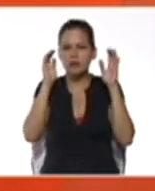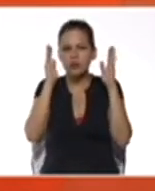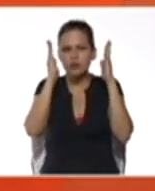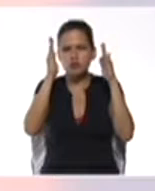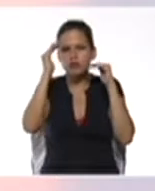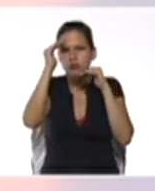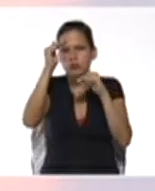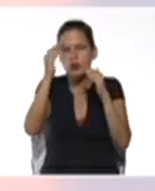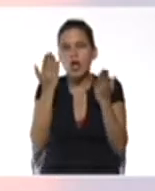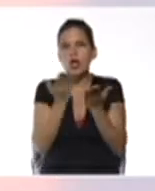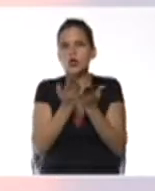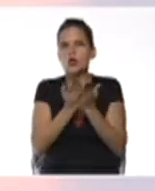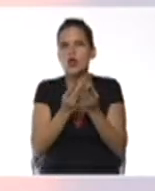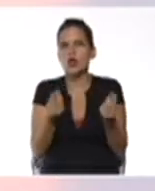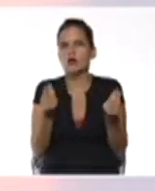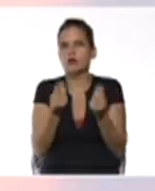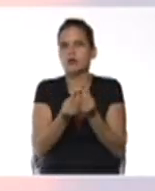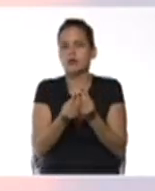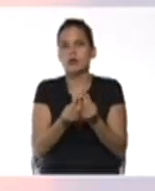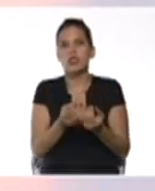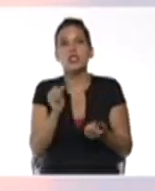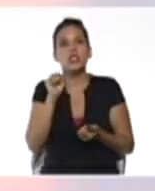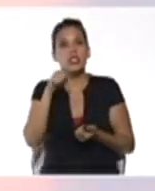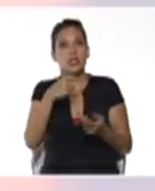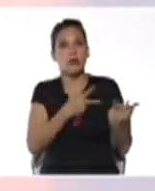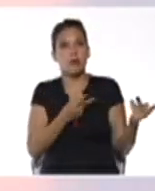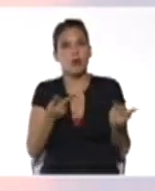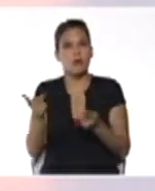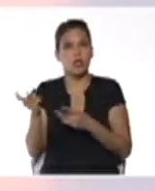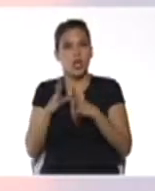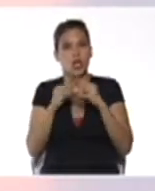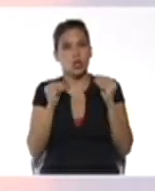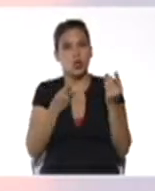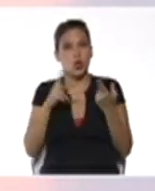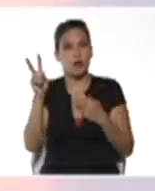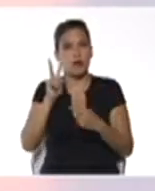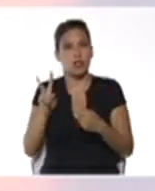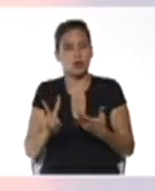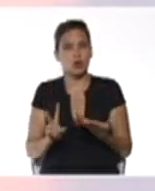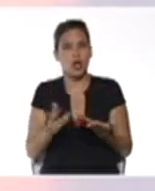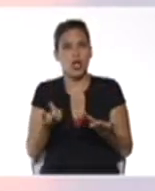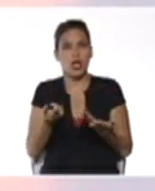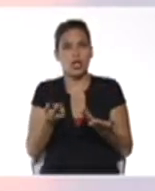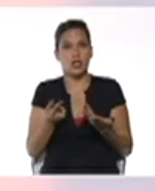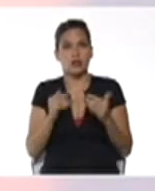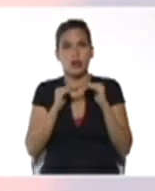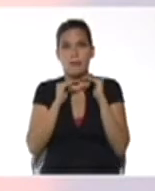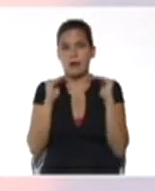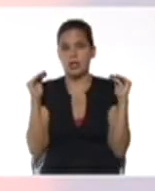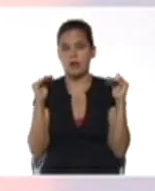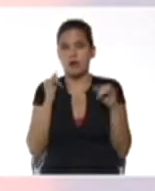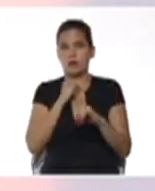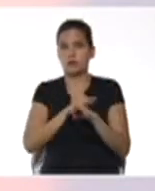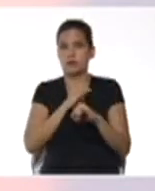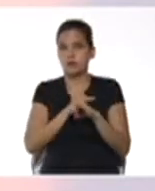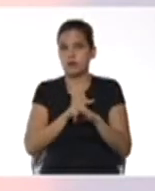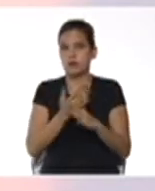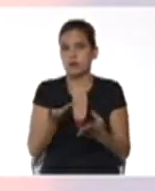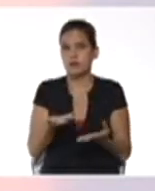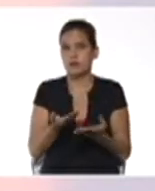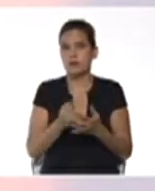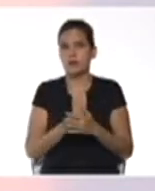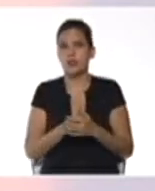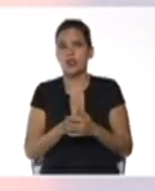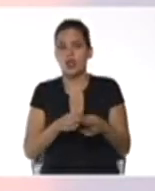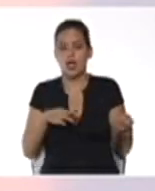conjunto. Sí, José. Vamos a invitar a toda Venezuela que a través de nuestras plataformas digitales y a través